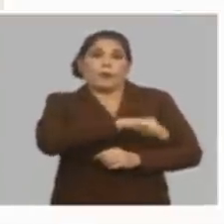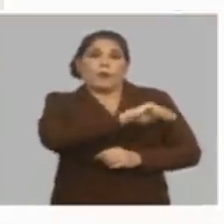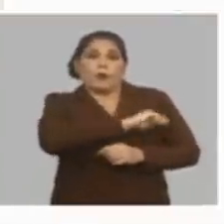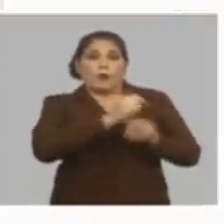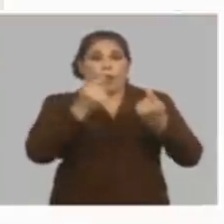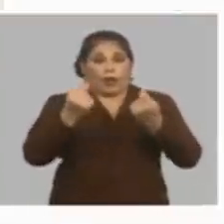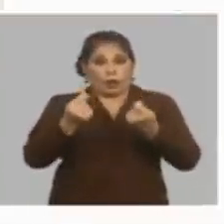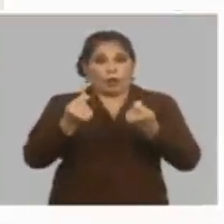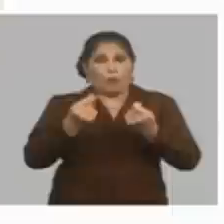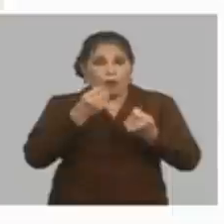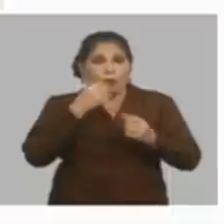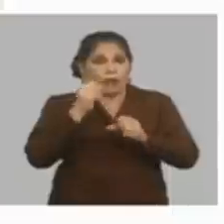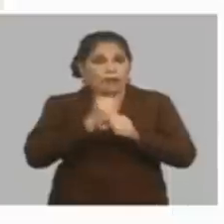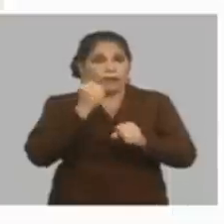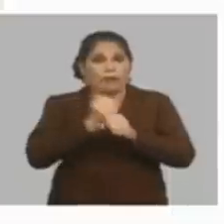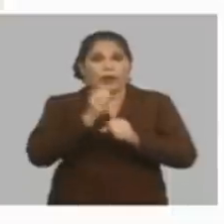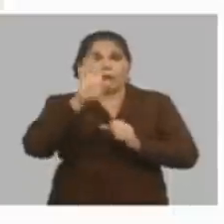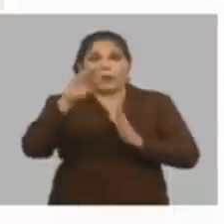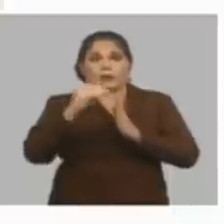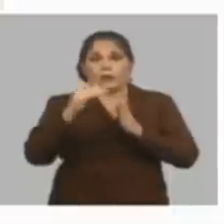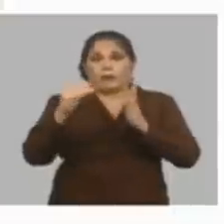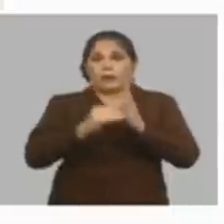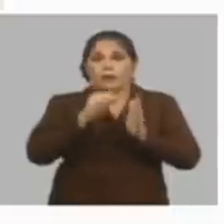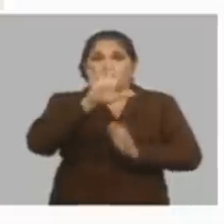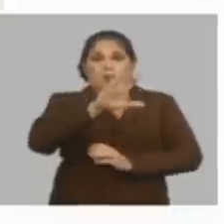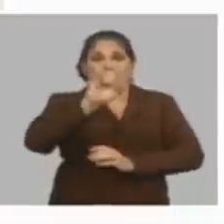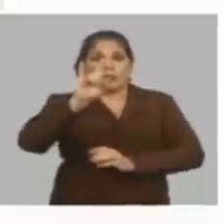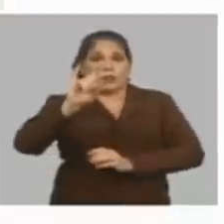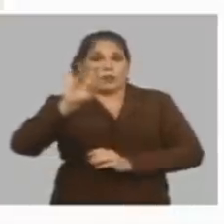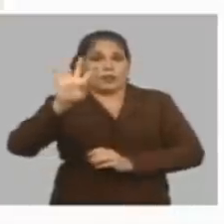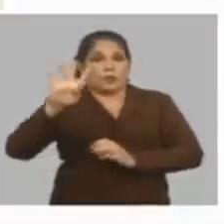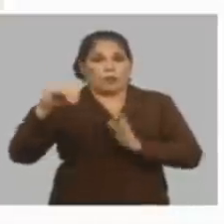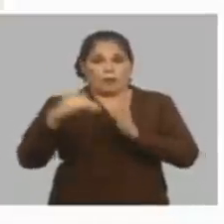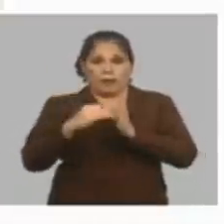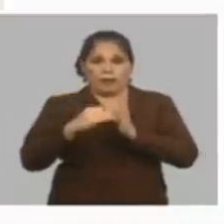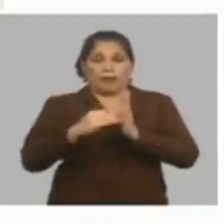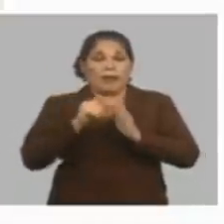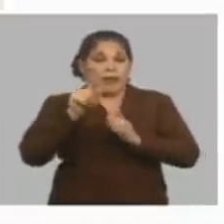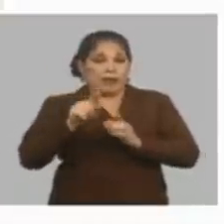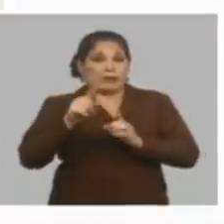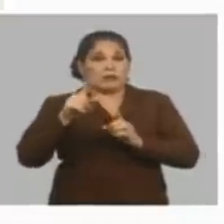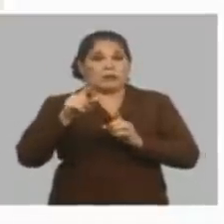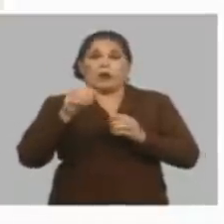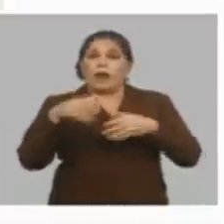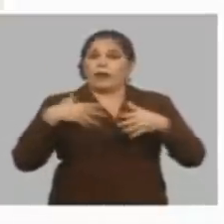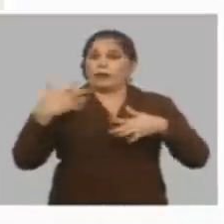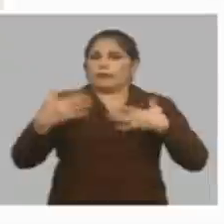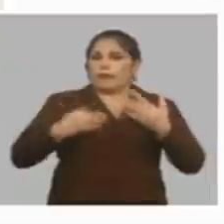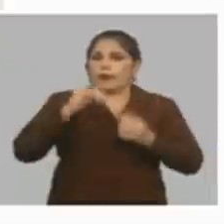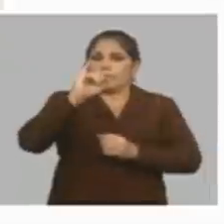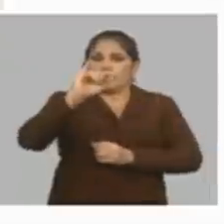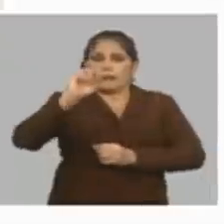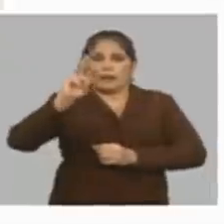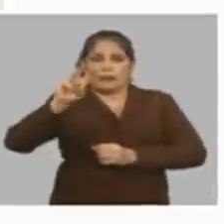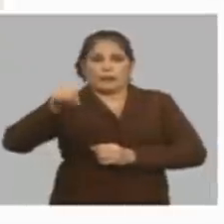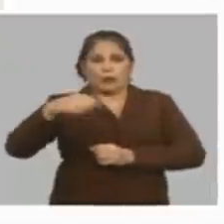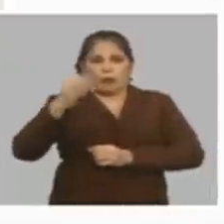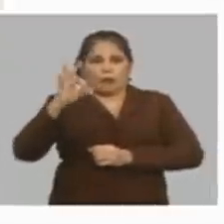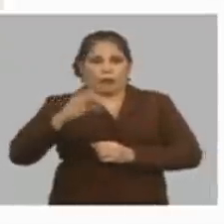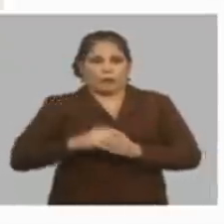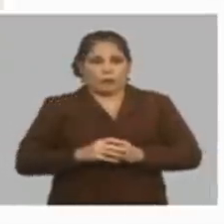económicamente activa son 4.559.000 eso nos da una tasa de actividad de 63.8